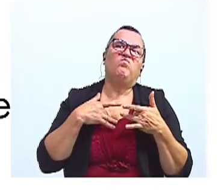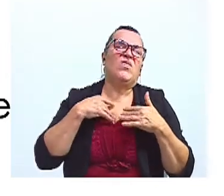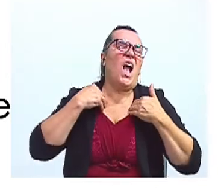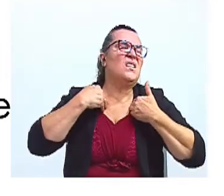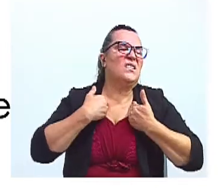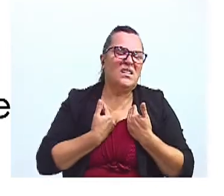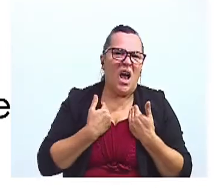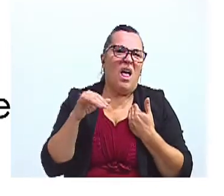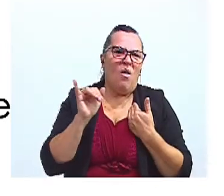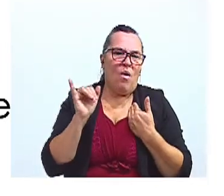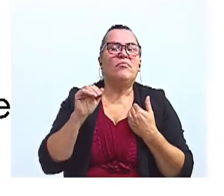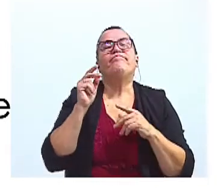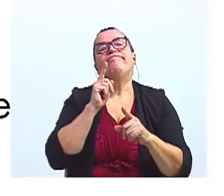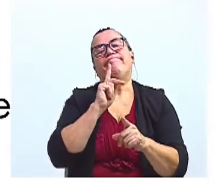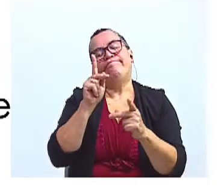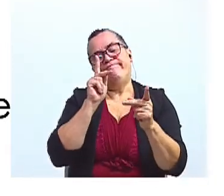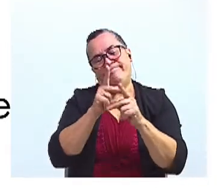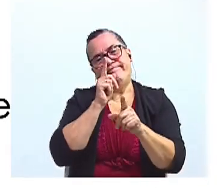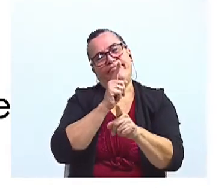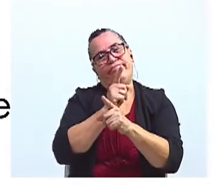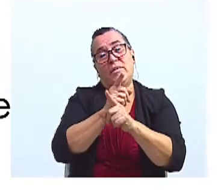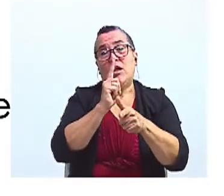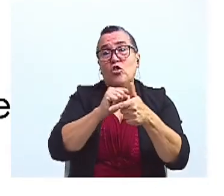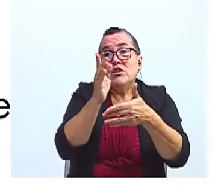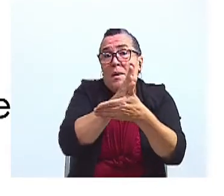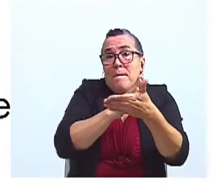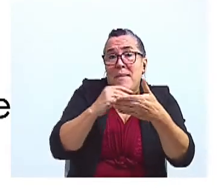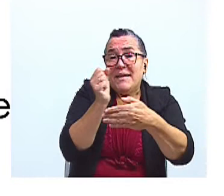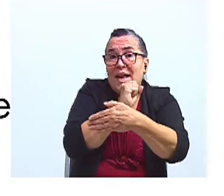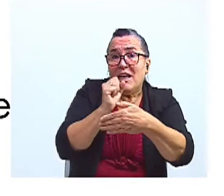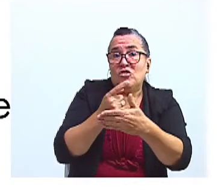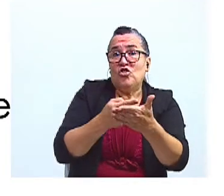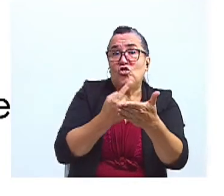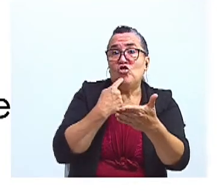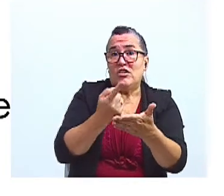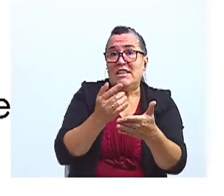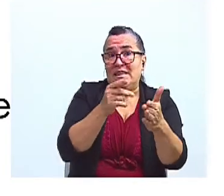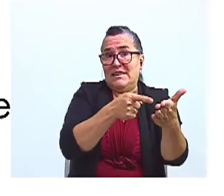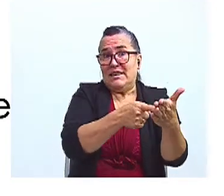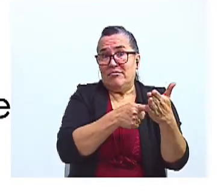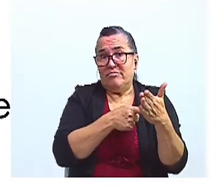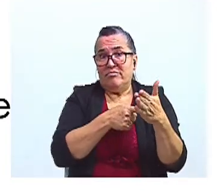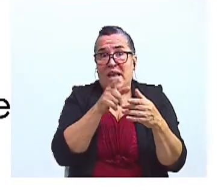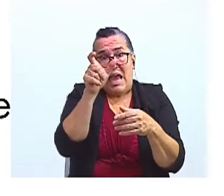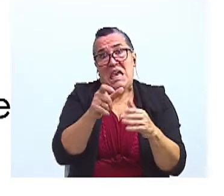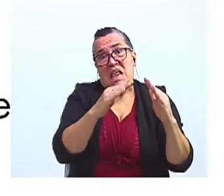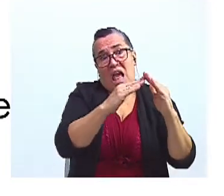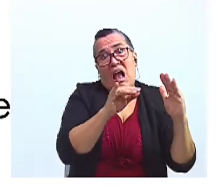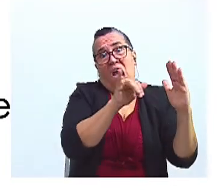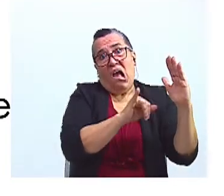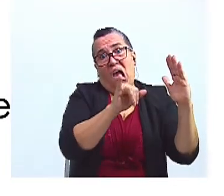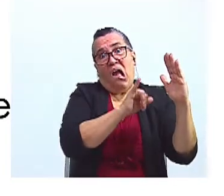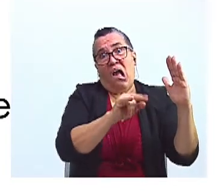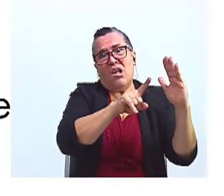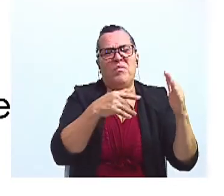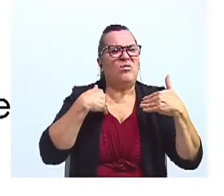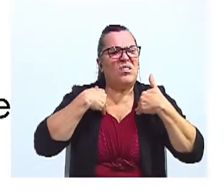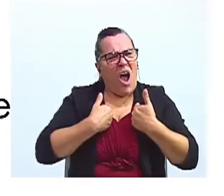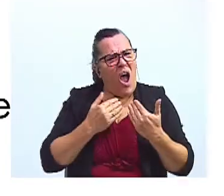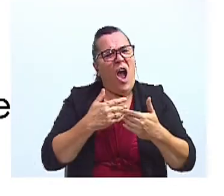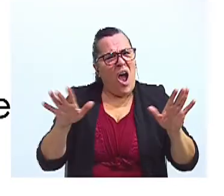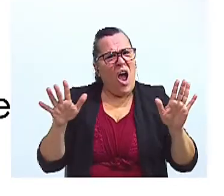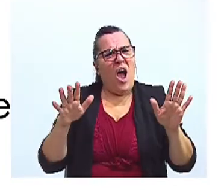cansada. Perfecto. Sí. Y entonces, parte de la canción lo que nos dice es esto, ¿verdad? Que ella está en la casa, está en la casa, pero está cansada